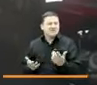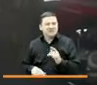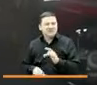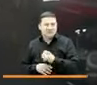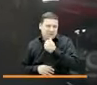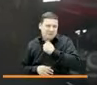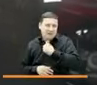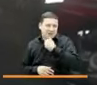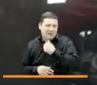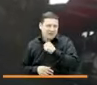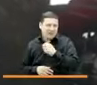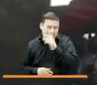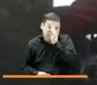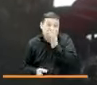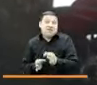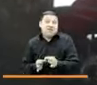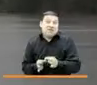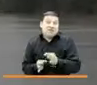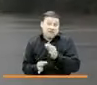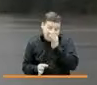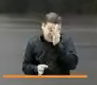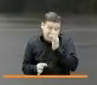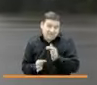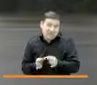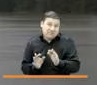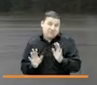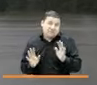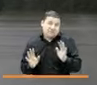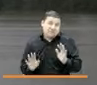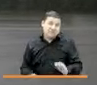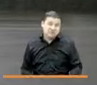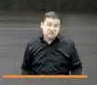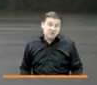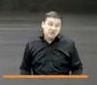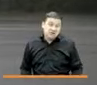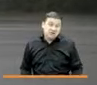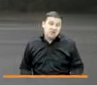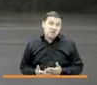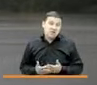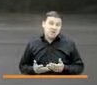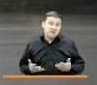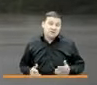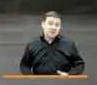paciencia y fe paciencia y fe con las cosas